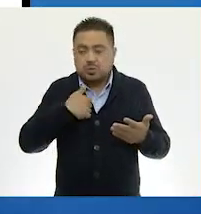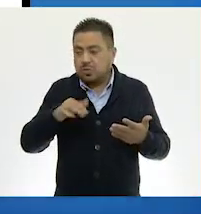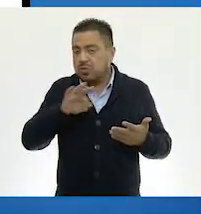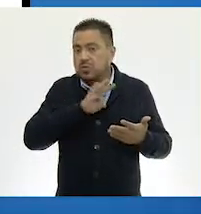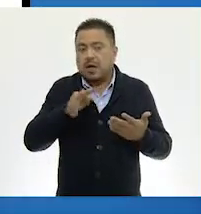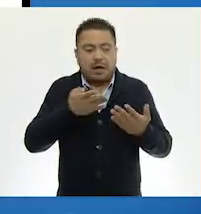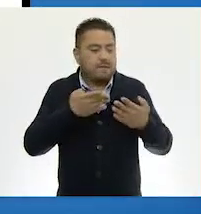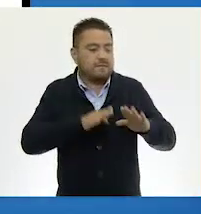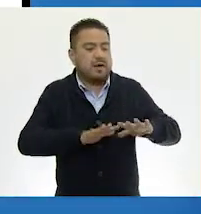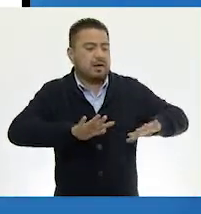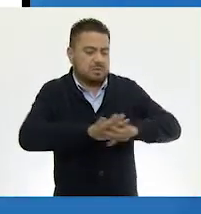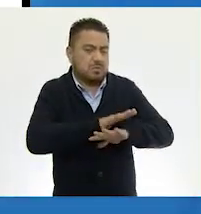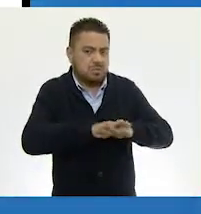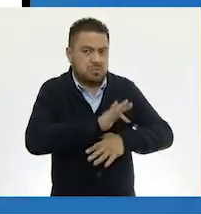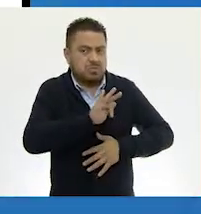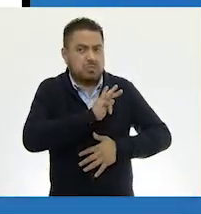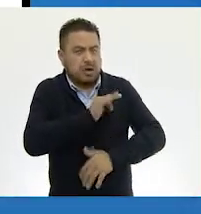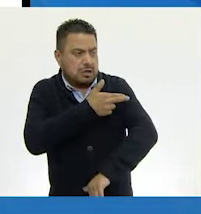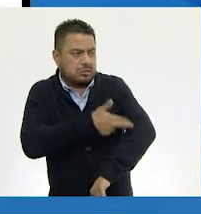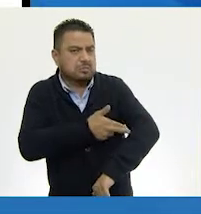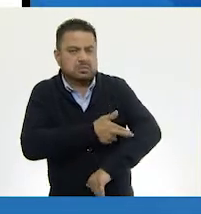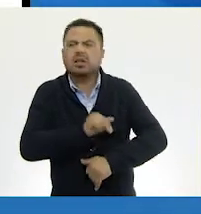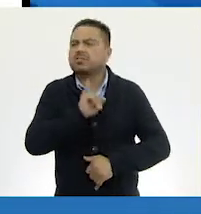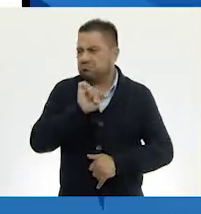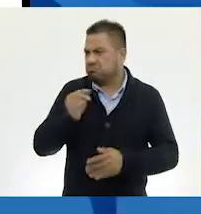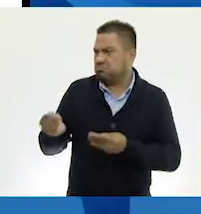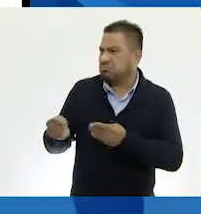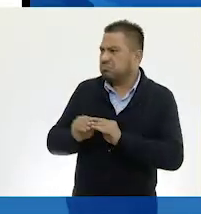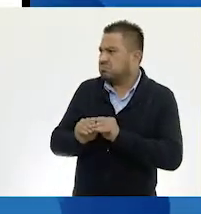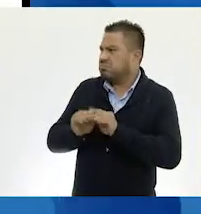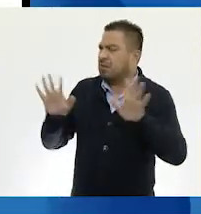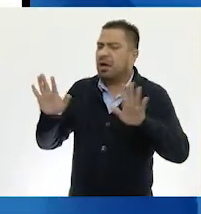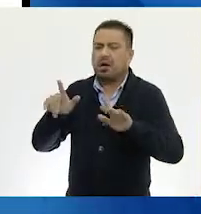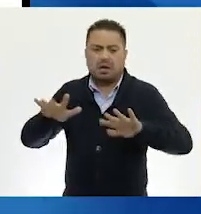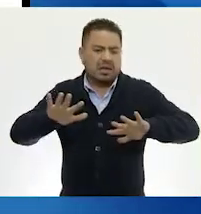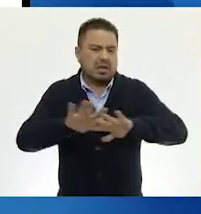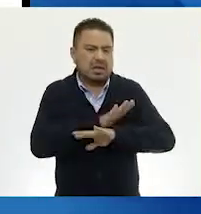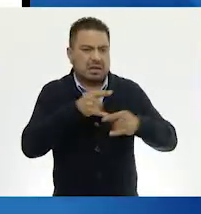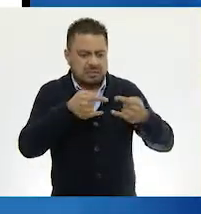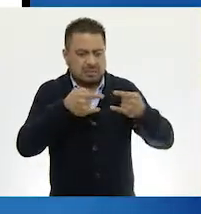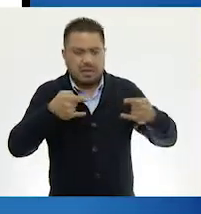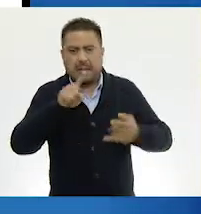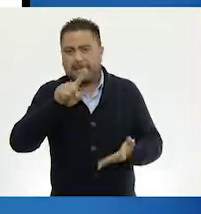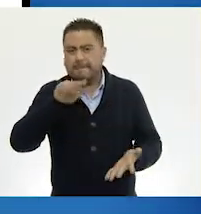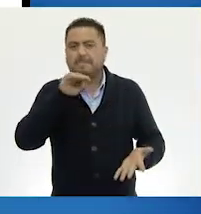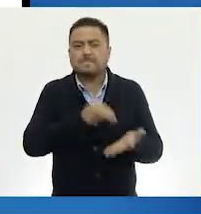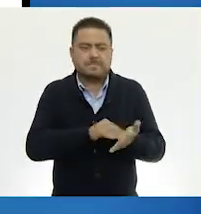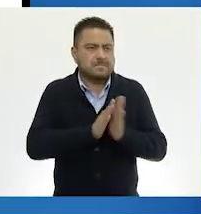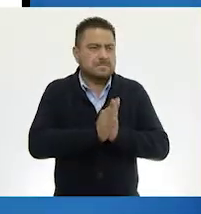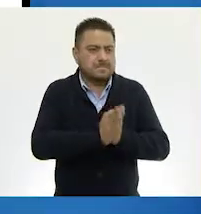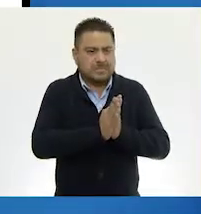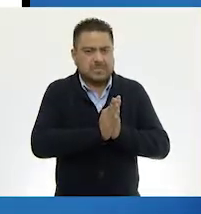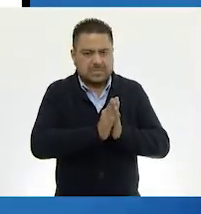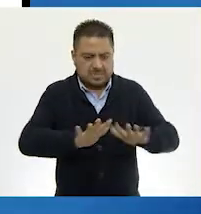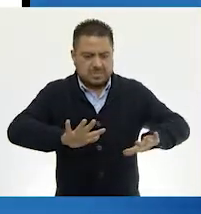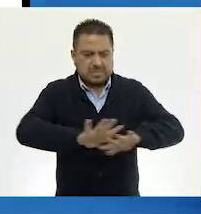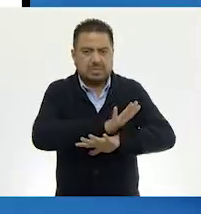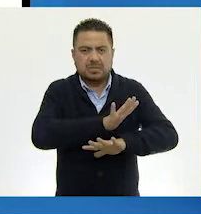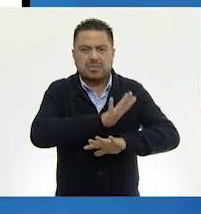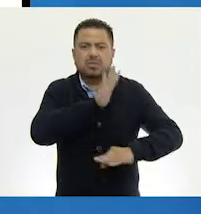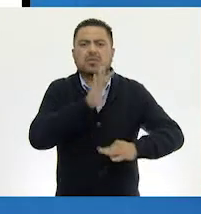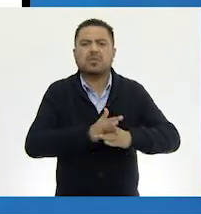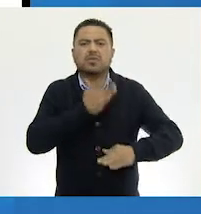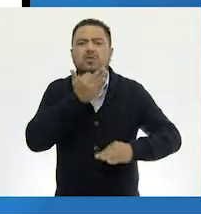pedirle al banco que me cambie también? Claro. Que me cambie este billete de mil pesos, por favor. Muy bien. Billete de mil pesos por